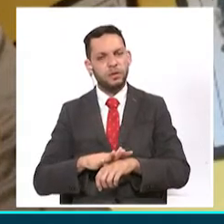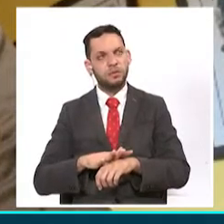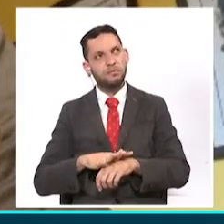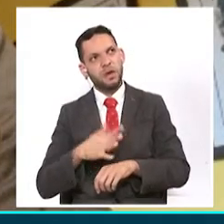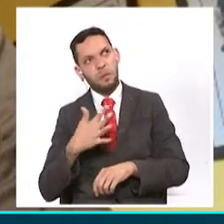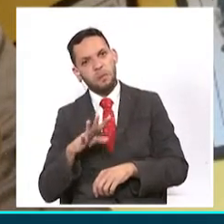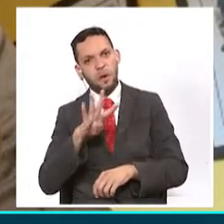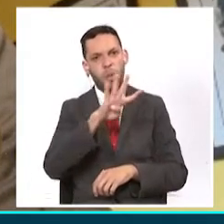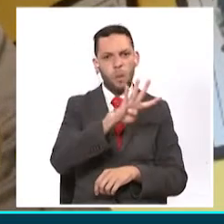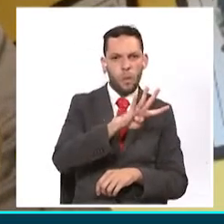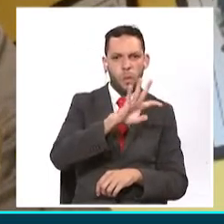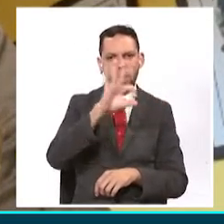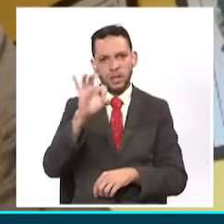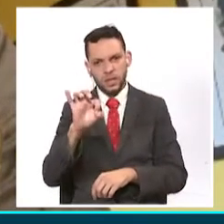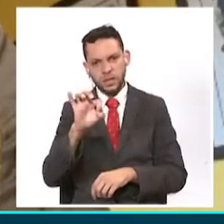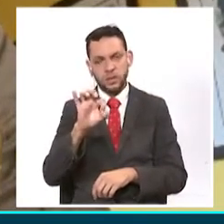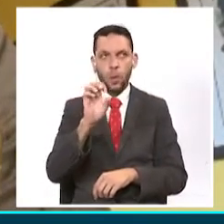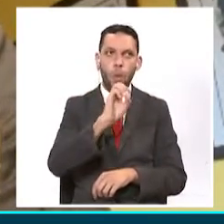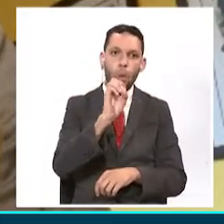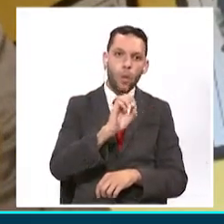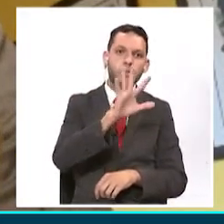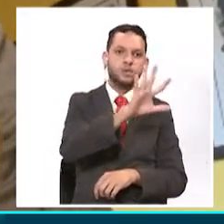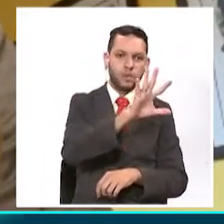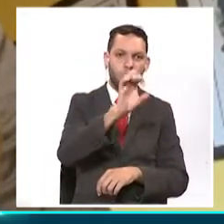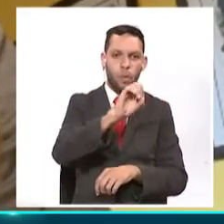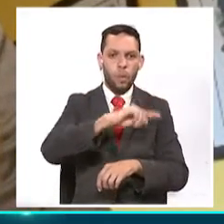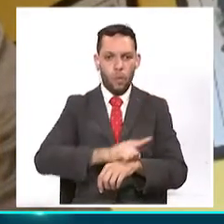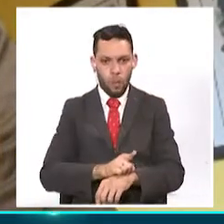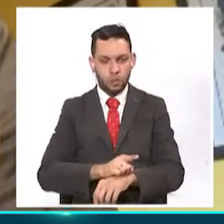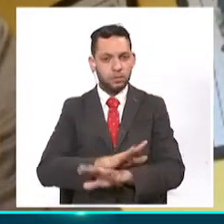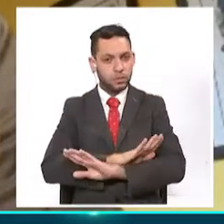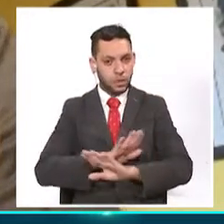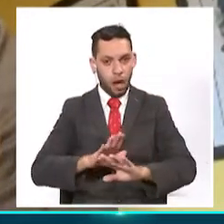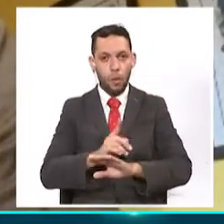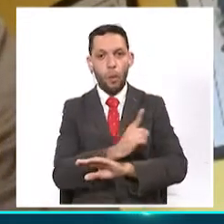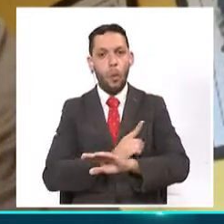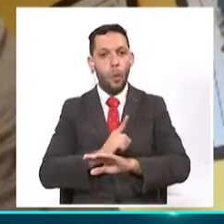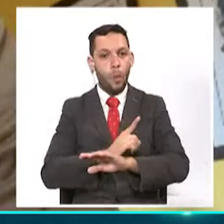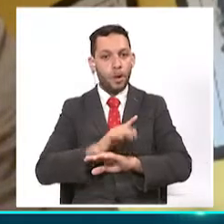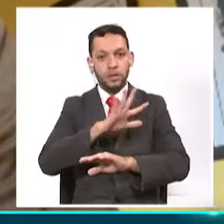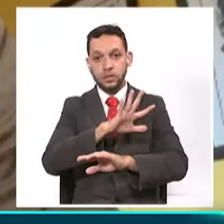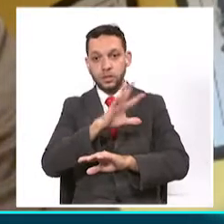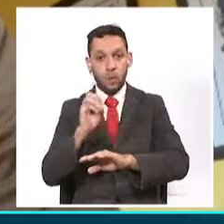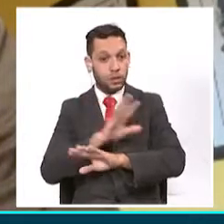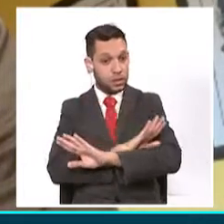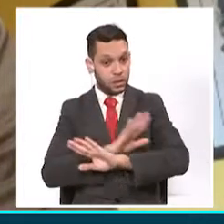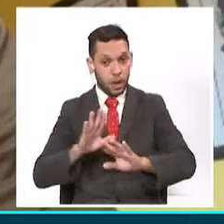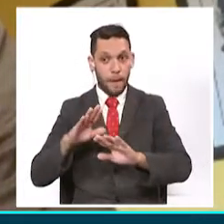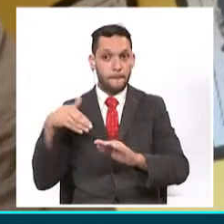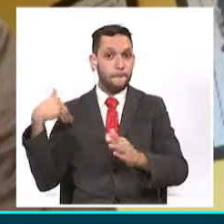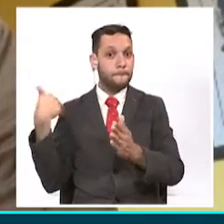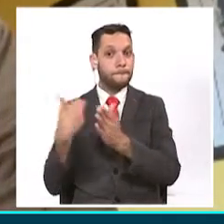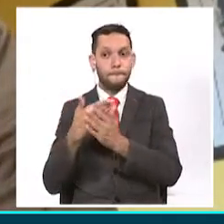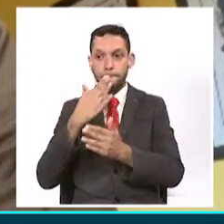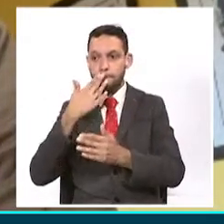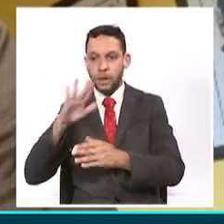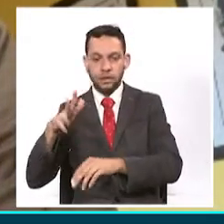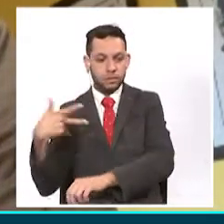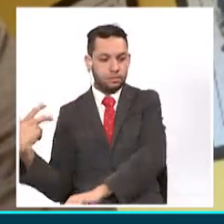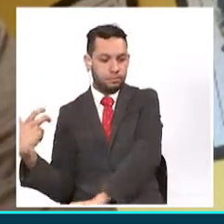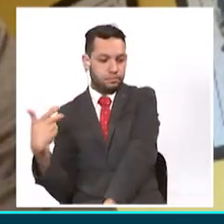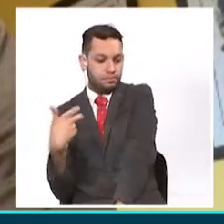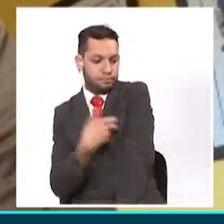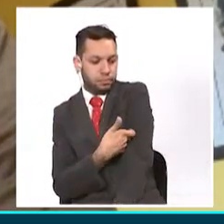yo, 48, por ahí 50 horas. Después de esto, pues, hombre, el pinchazo normal de una inyección y